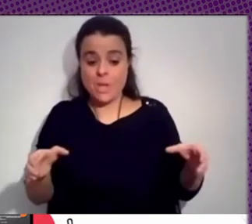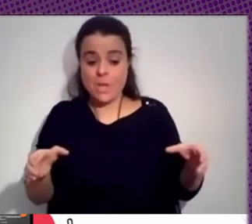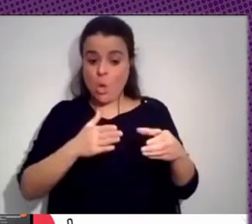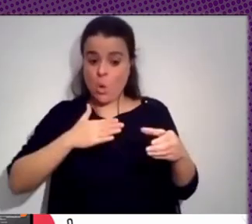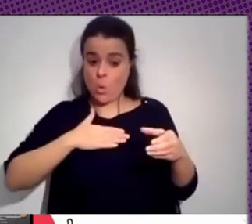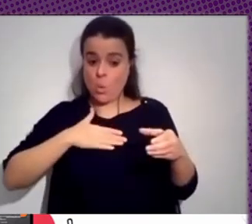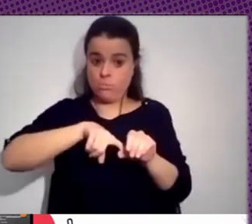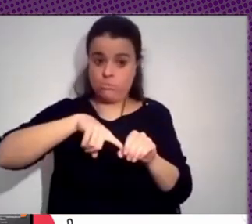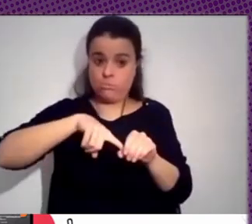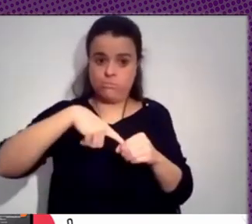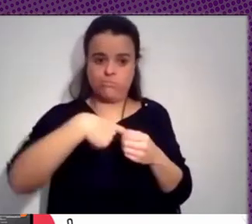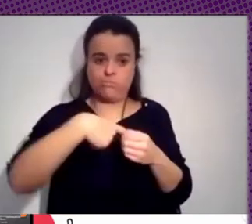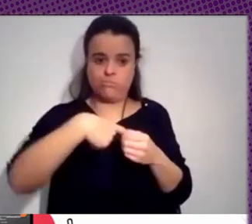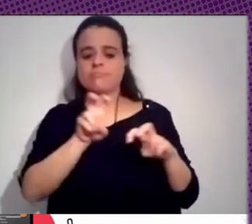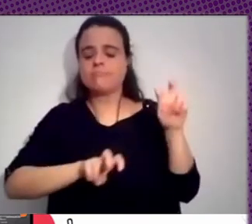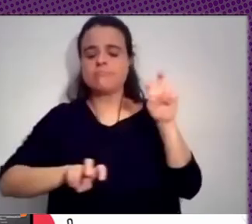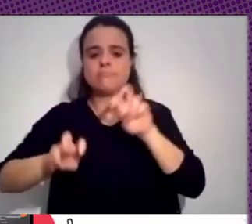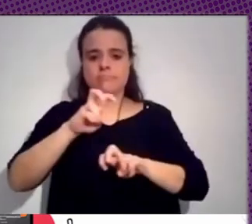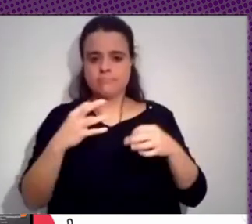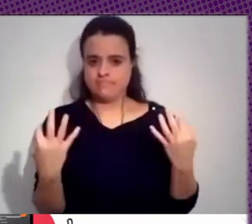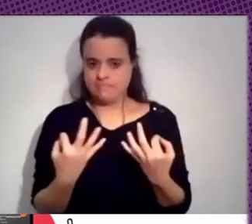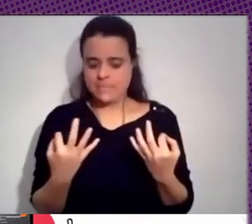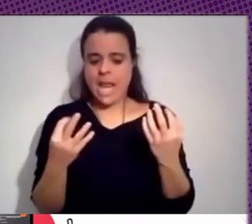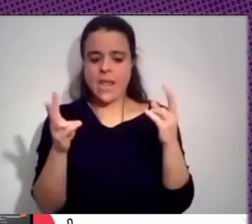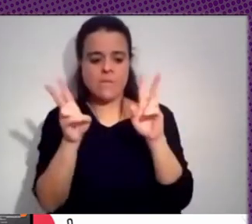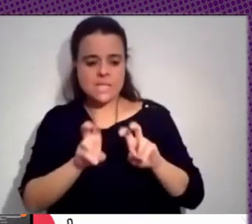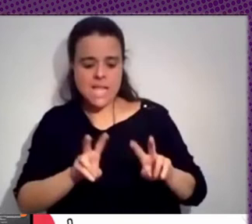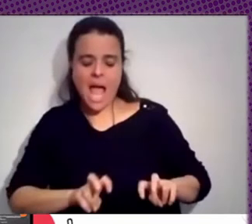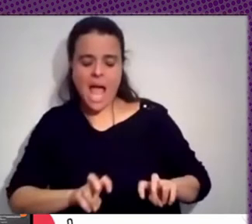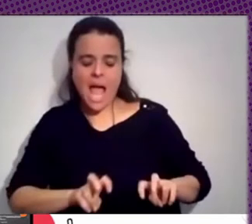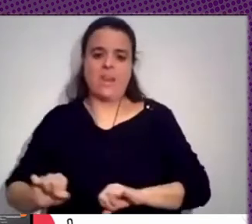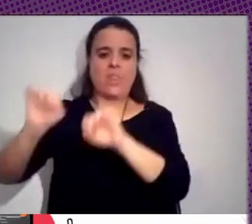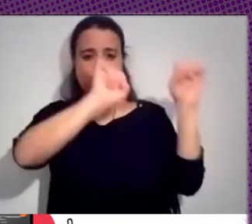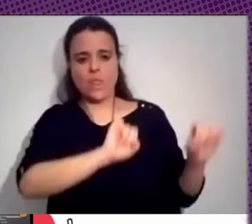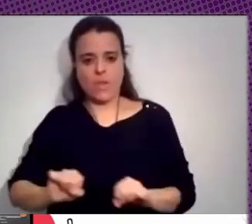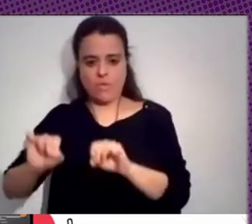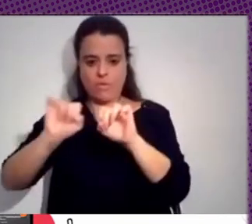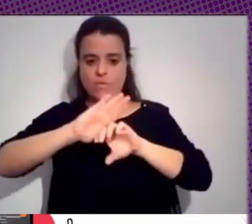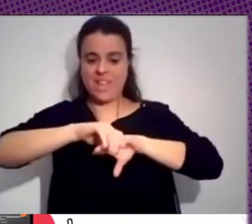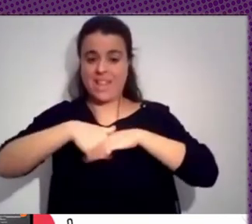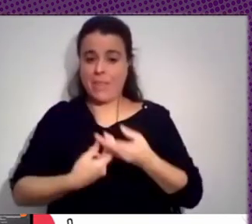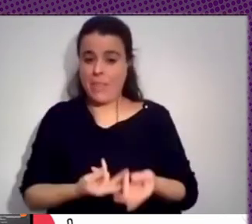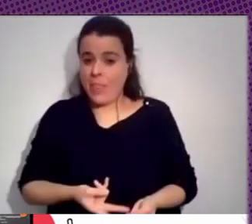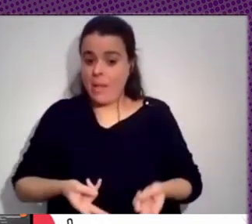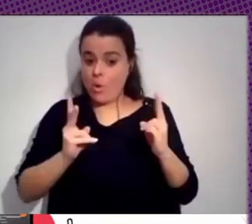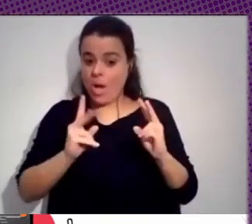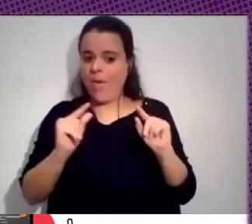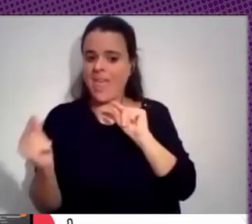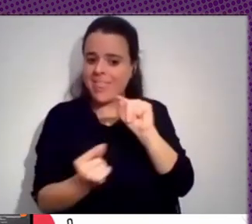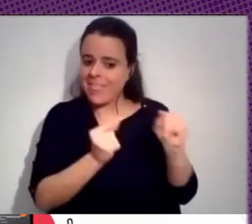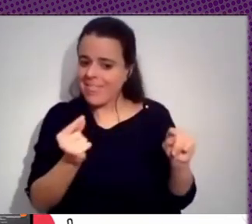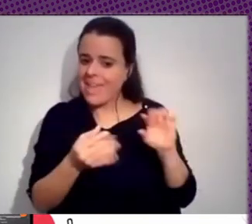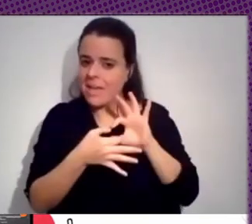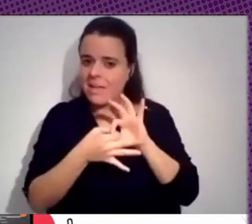pues busca investigar y defender la democracia y sus debates. Somos un equipo